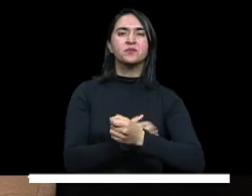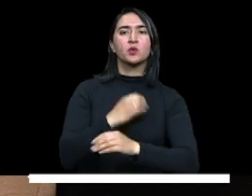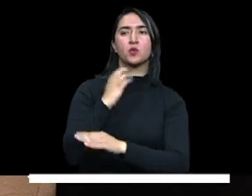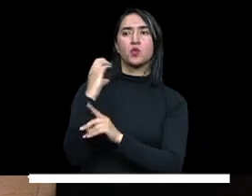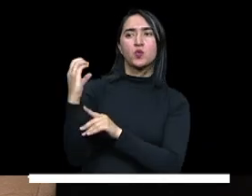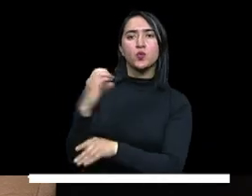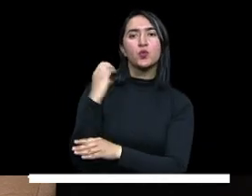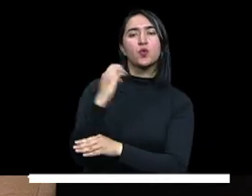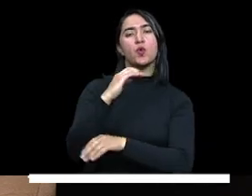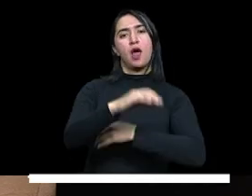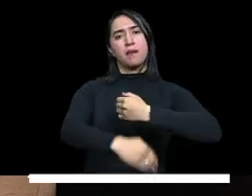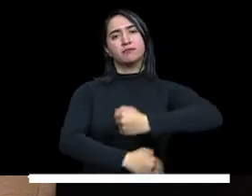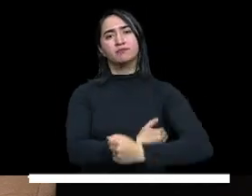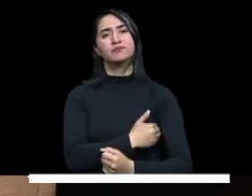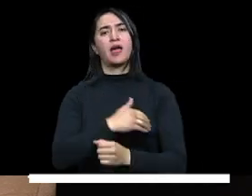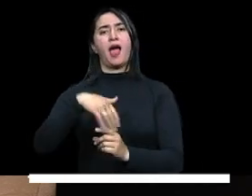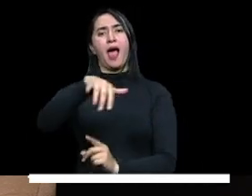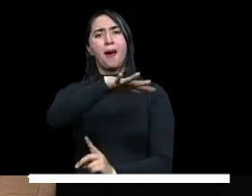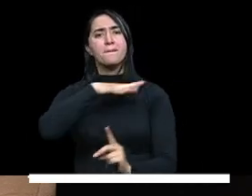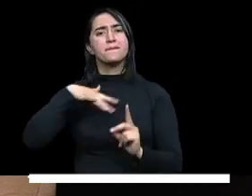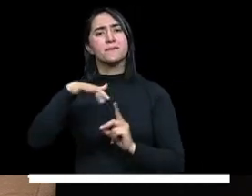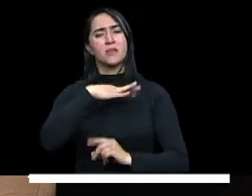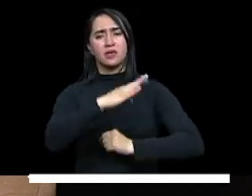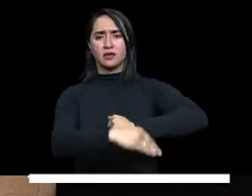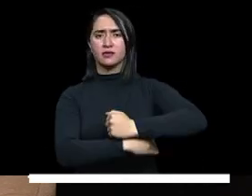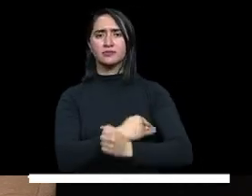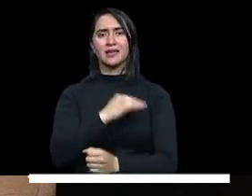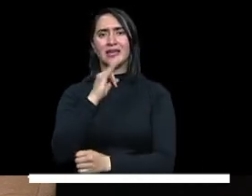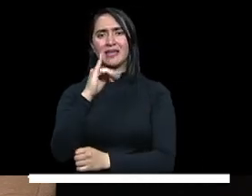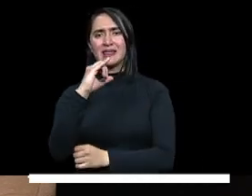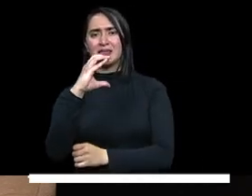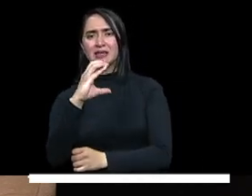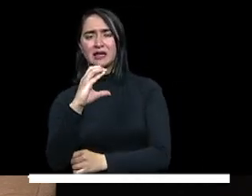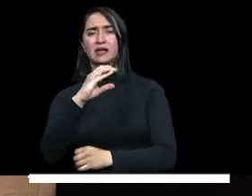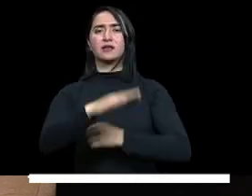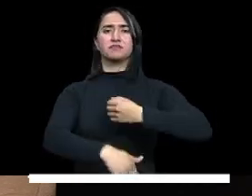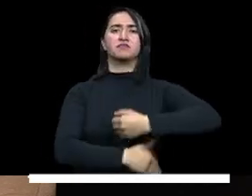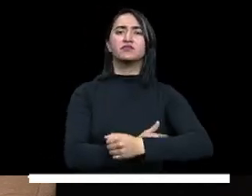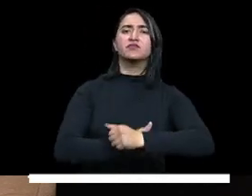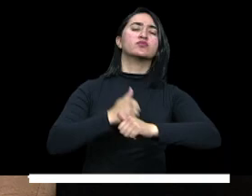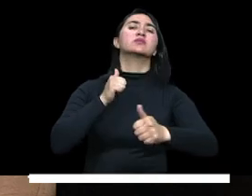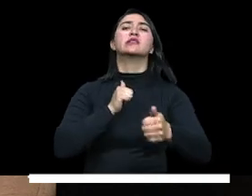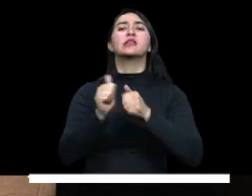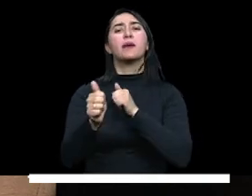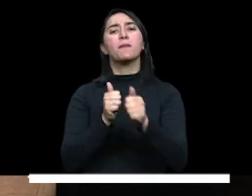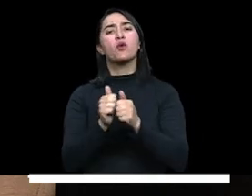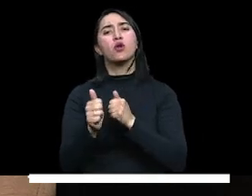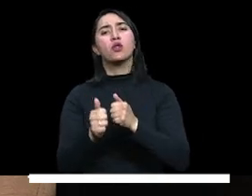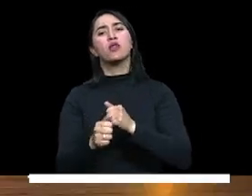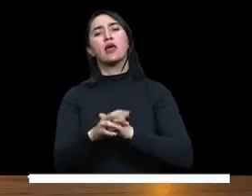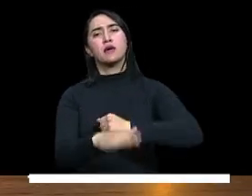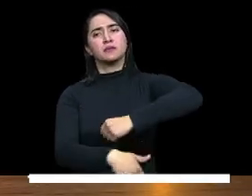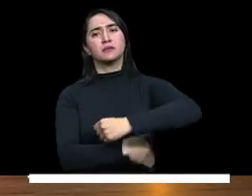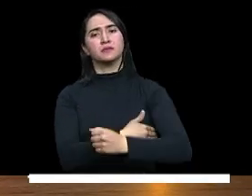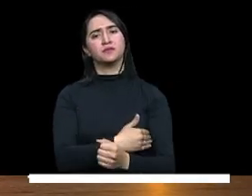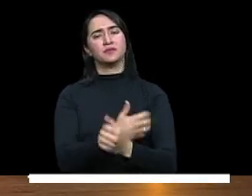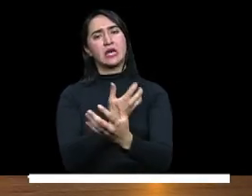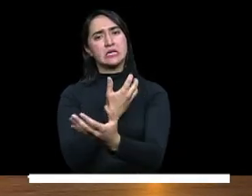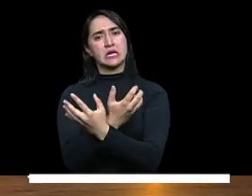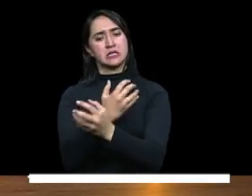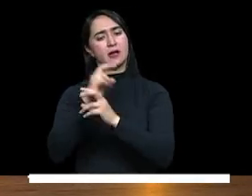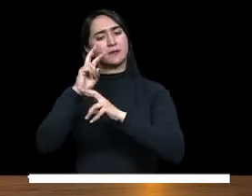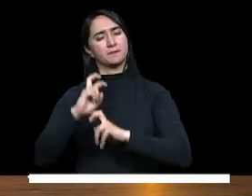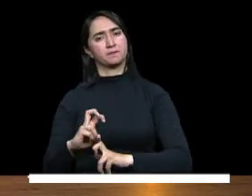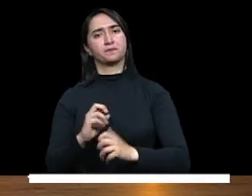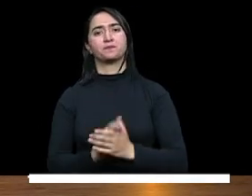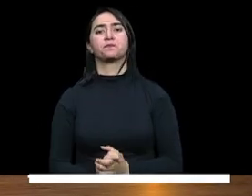el Ministerio de Ambiente, el Ministerio de las Tecnologías, el Ministerio del Deporte y el Ministerio de las Ciencias. Pues es que usted